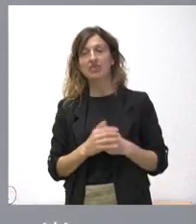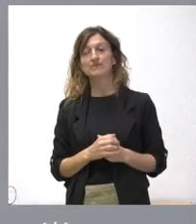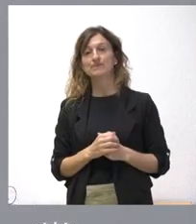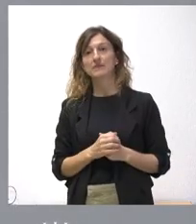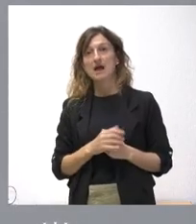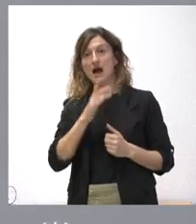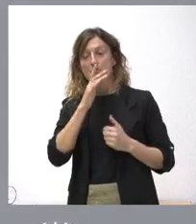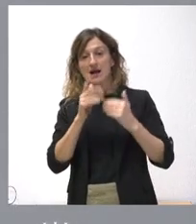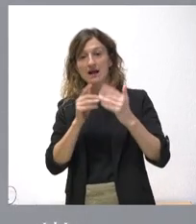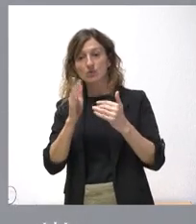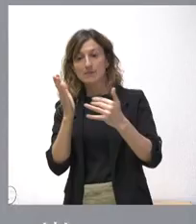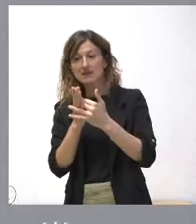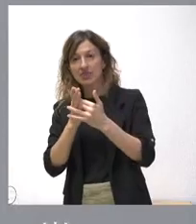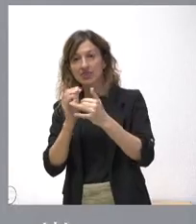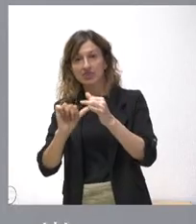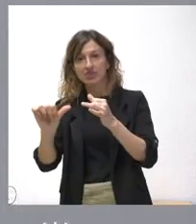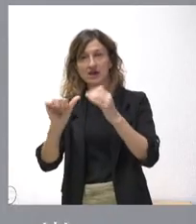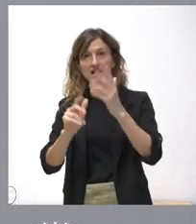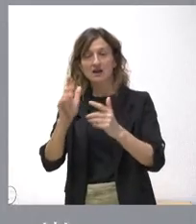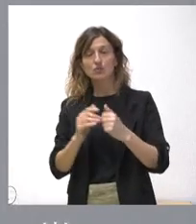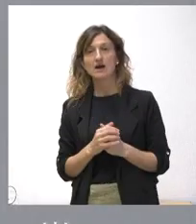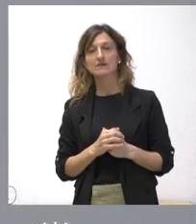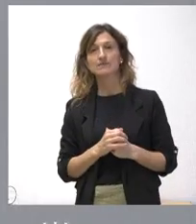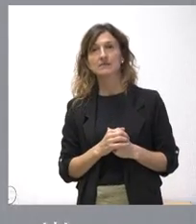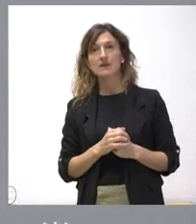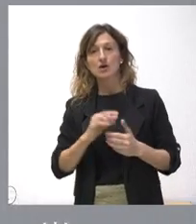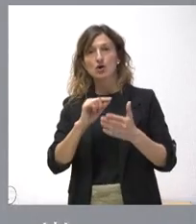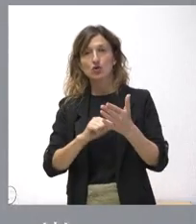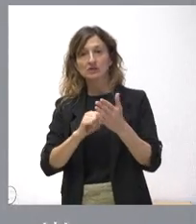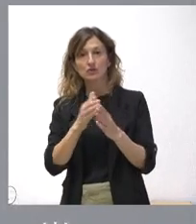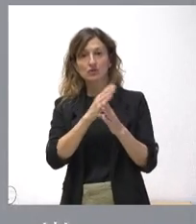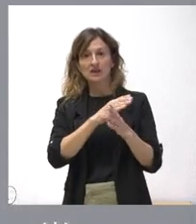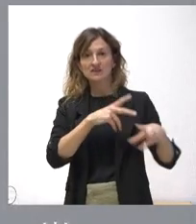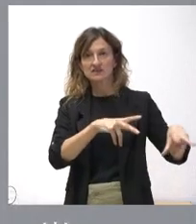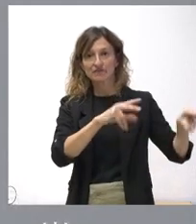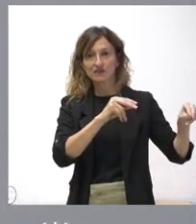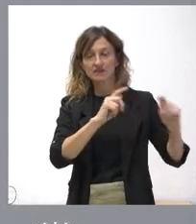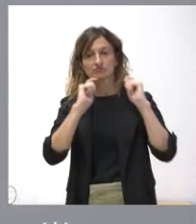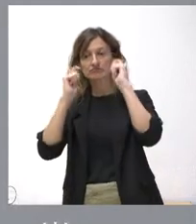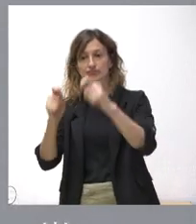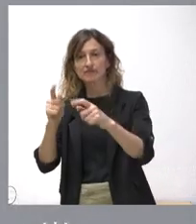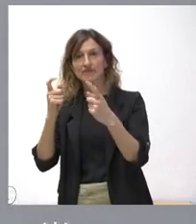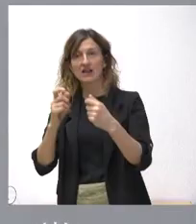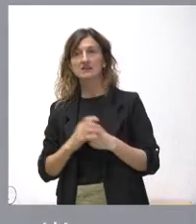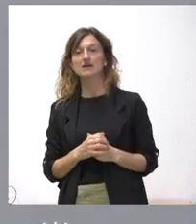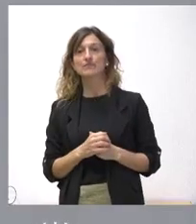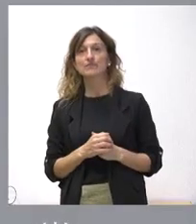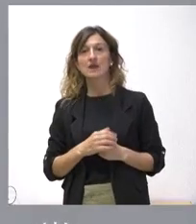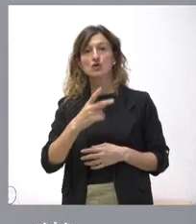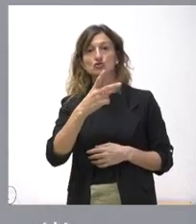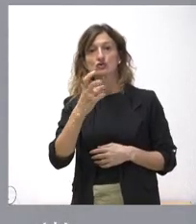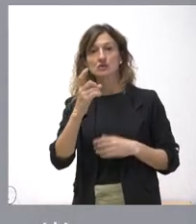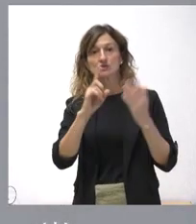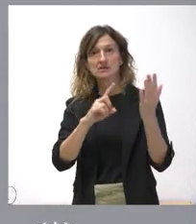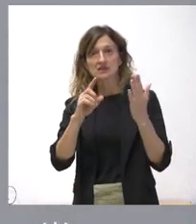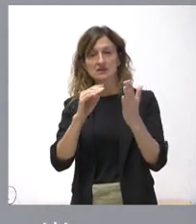calcular el coste de la mitad, proceder al cierre del contrato con la empresa anterior y adjudicar por lo que falta. 266